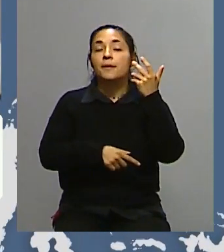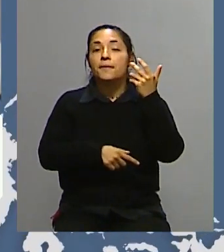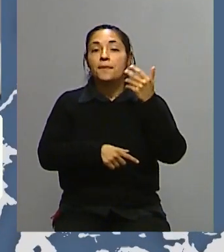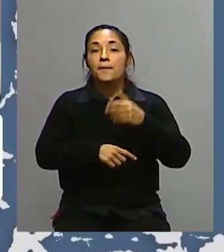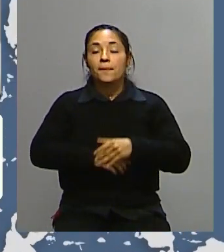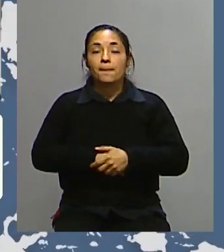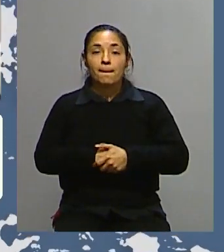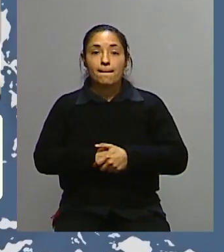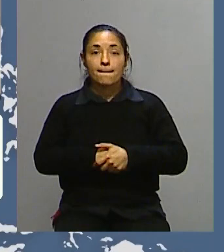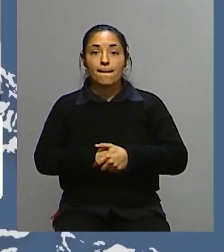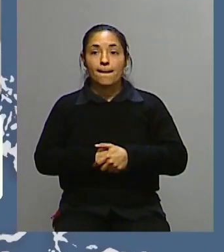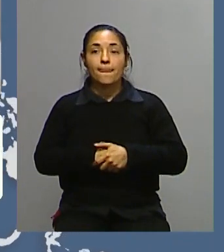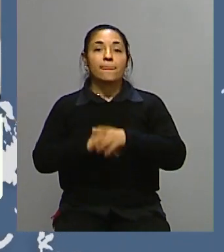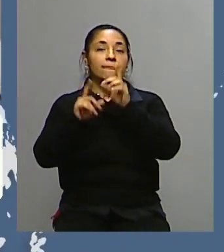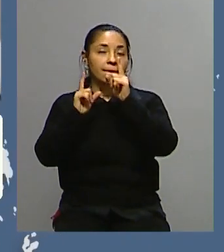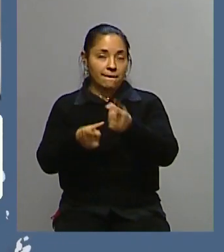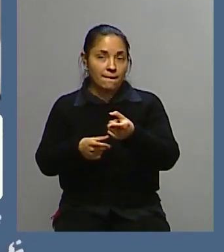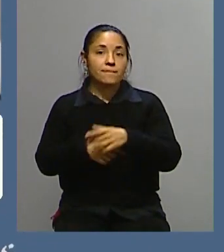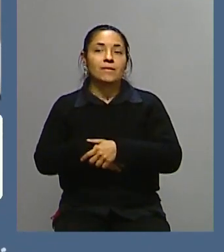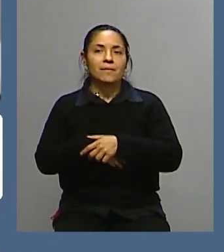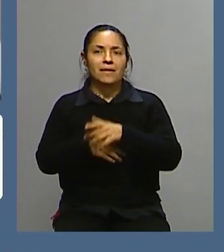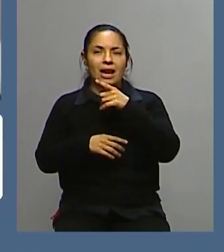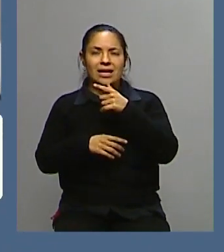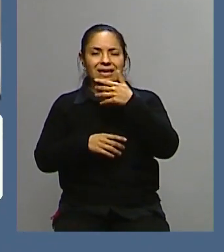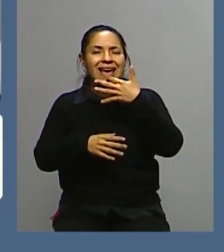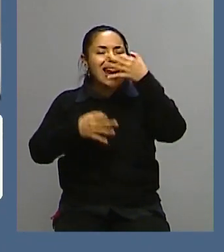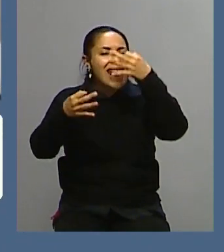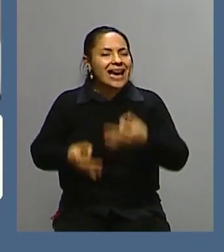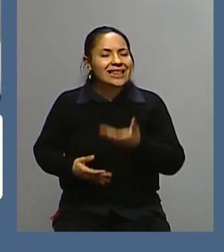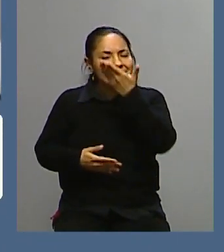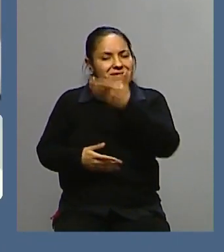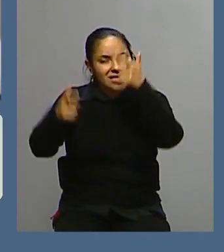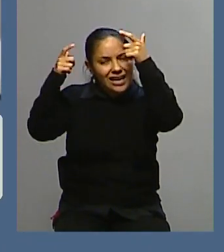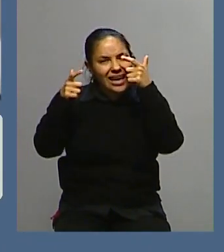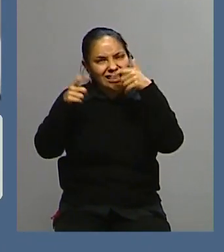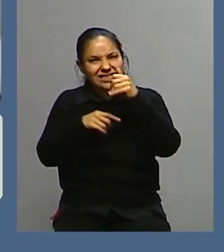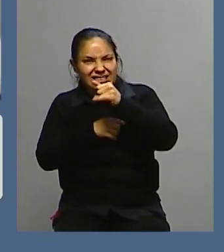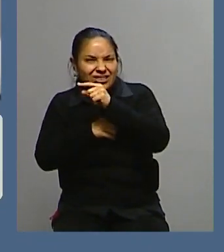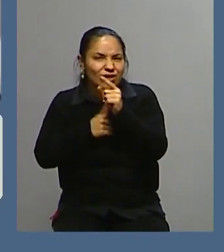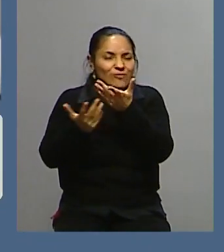Entonces, también, las causas de deslegitimidad también varían dependiendo del país al que hagamos mención.